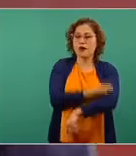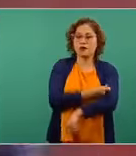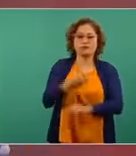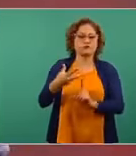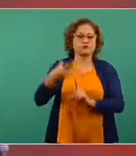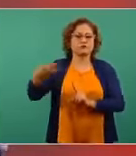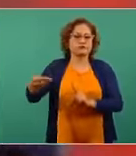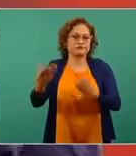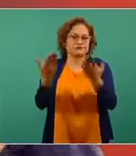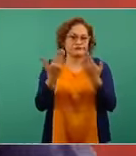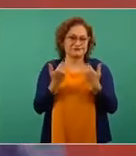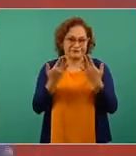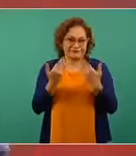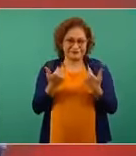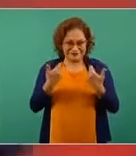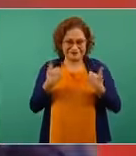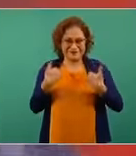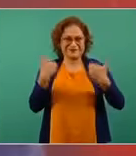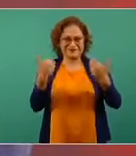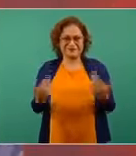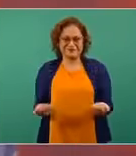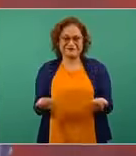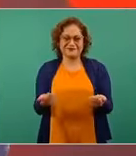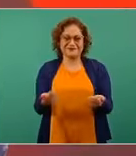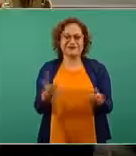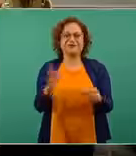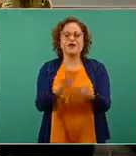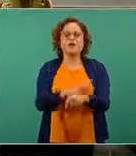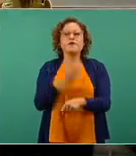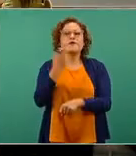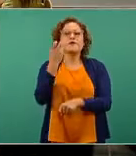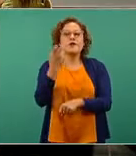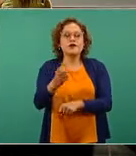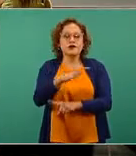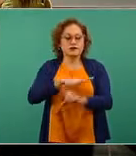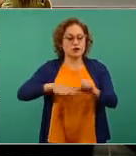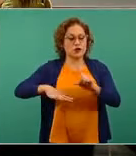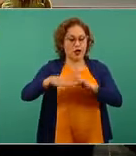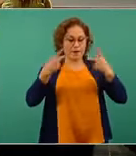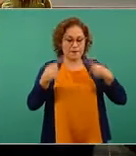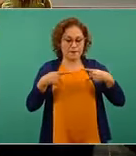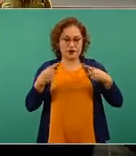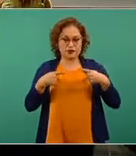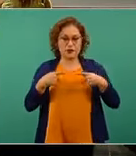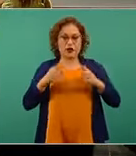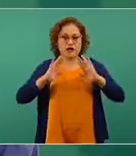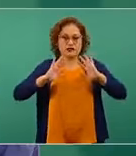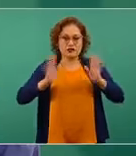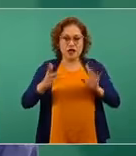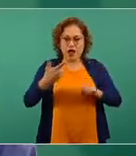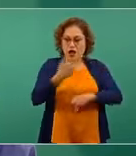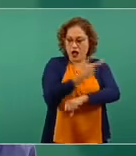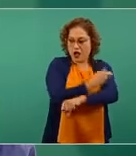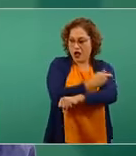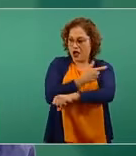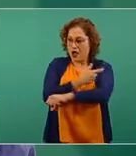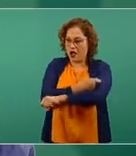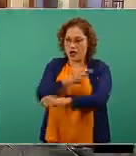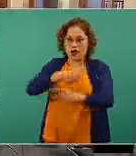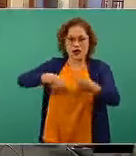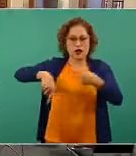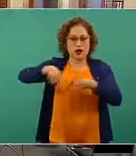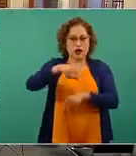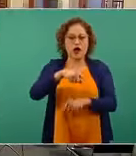la mayoría de las personas con las que conviva serán personas que tengan anticuerpos protectores.